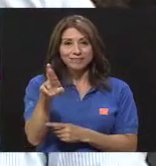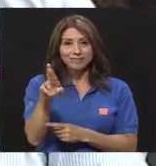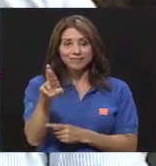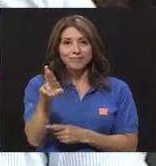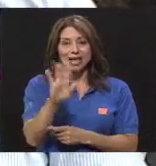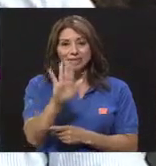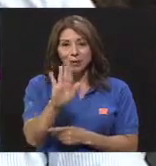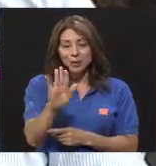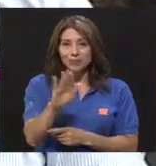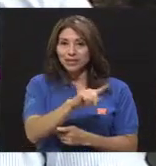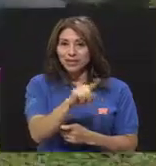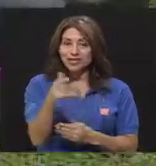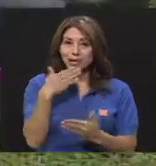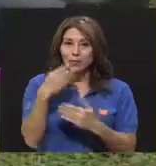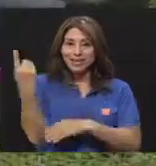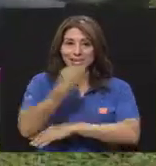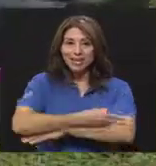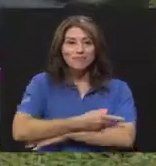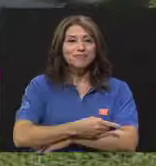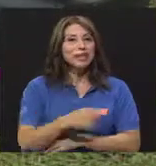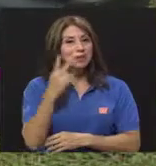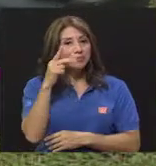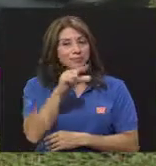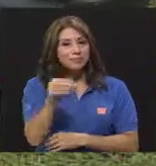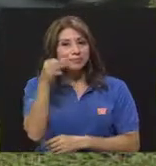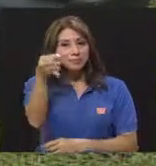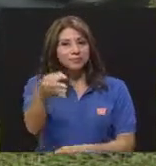Hasta luego y que tengan un buen día. Hasta la próxima.